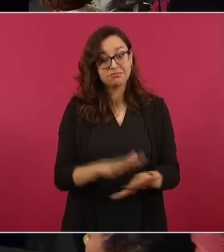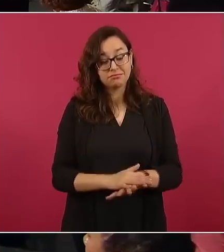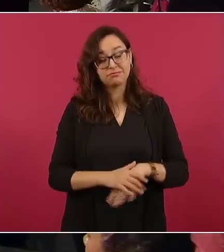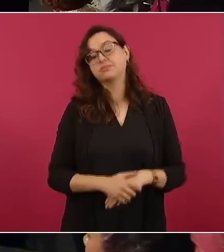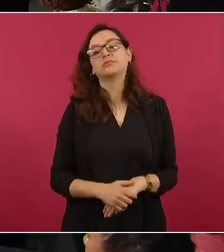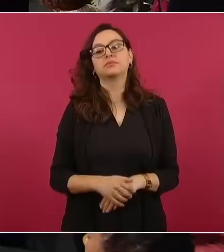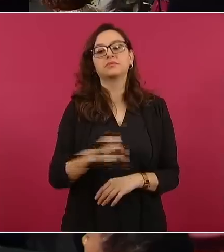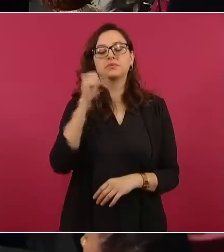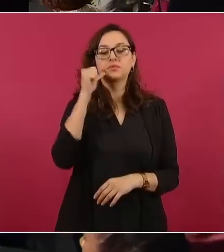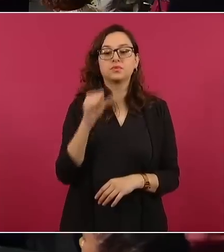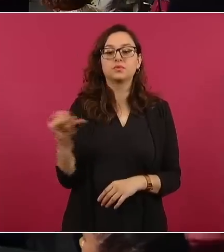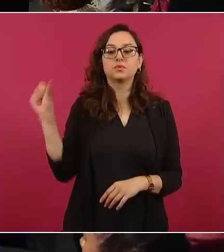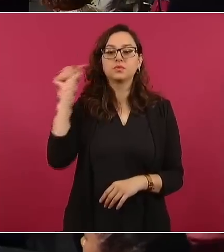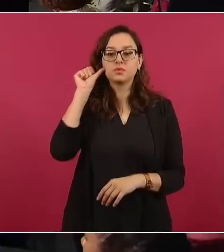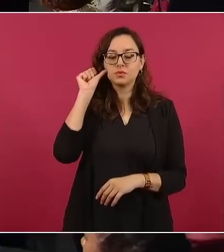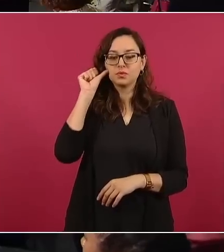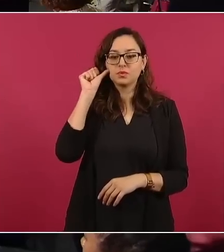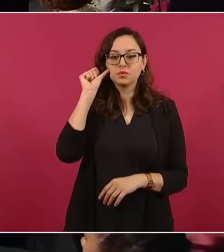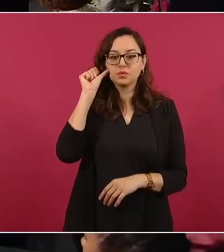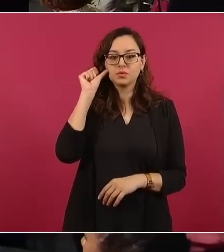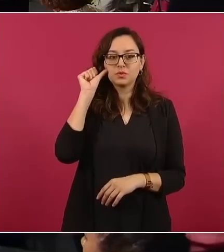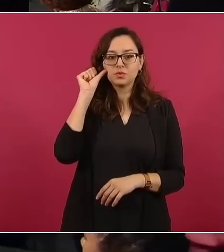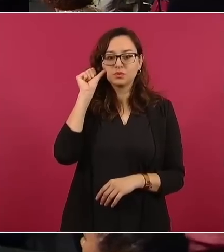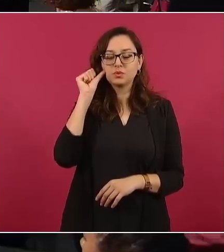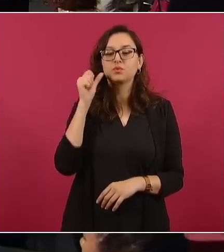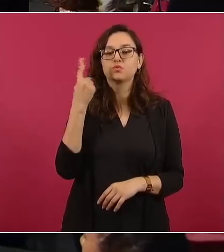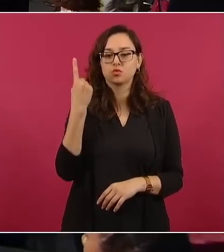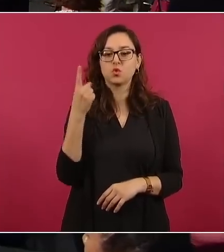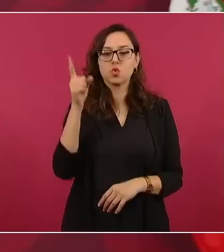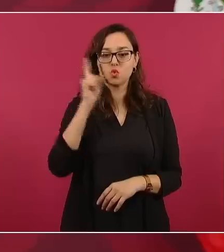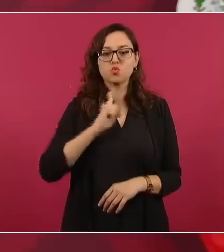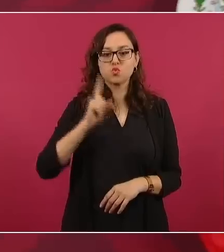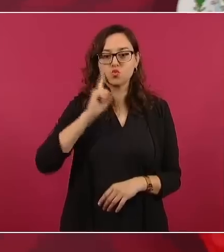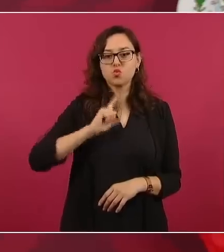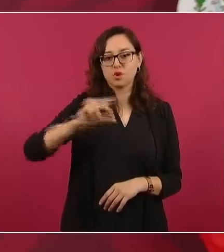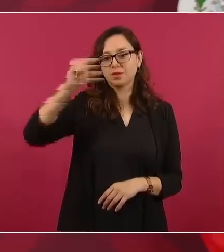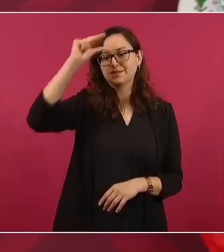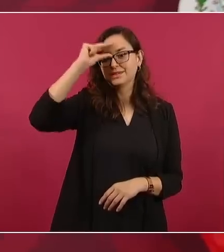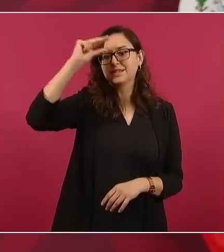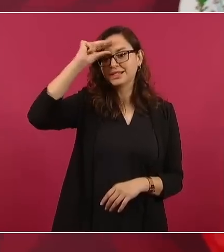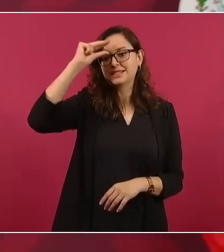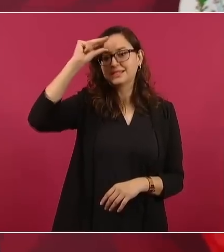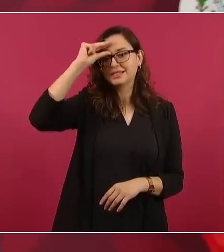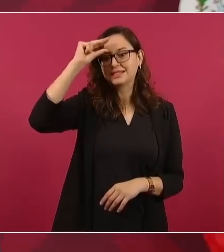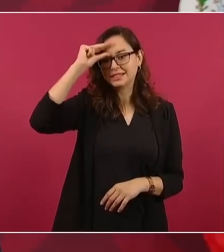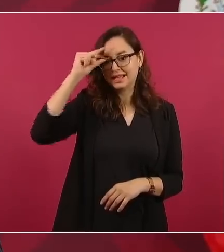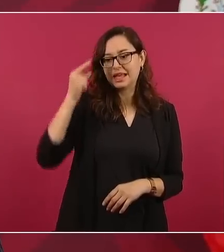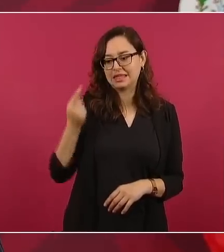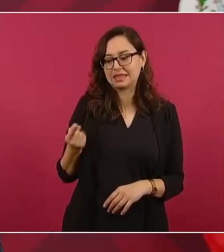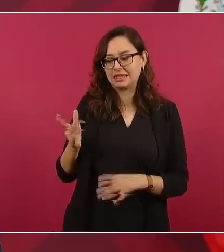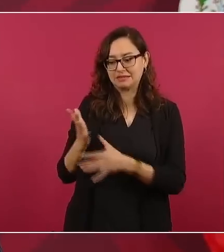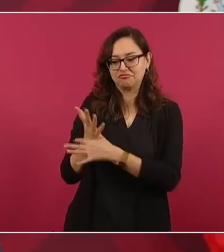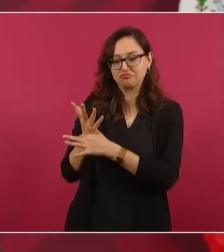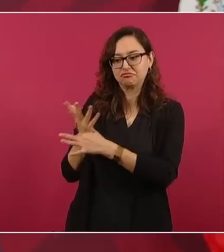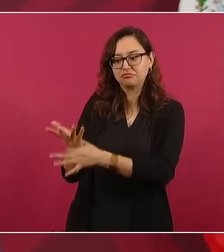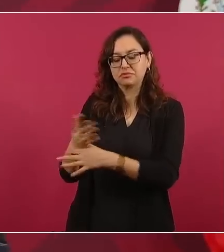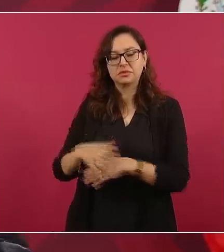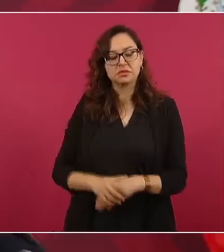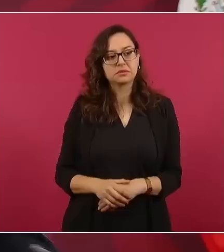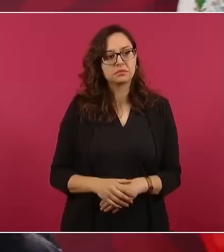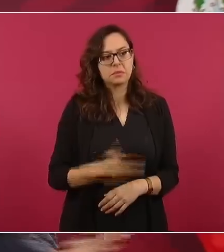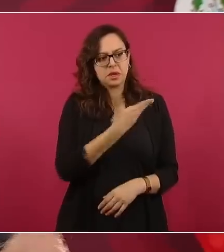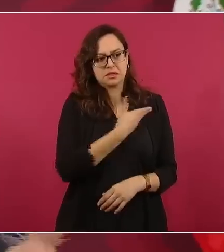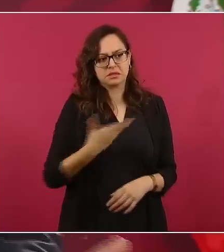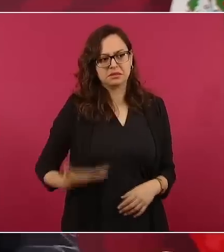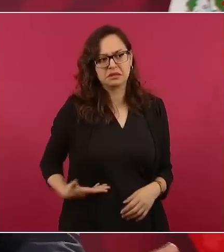decía, bueno, ¿y cuántos peldaños tiene la escalera? ¿Por qué se está limpiando de arriba para abajo,